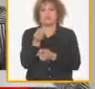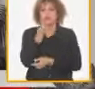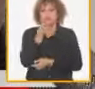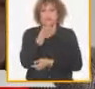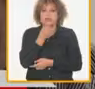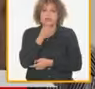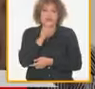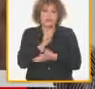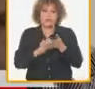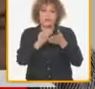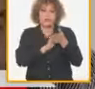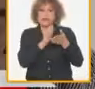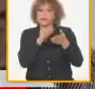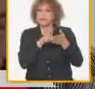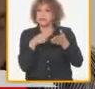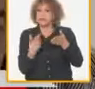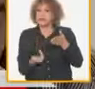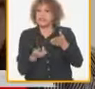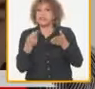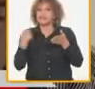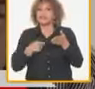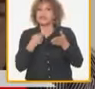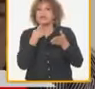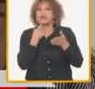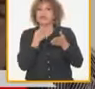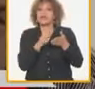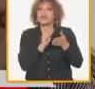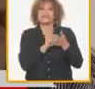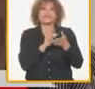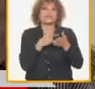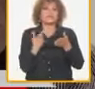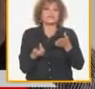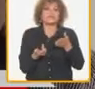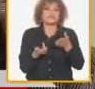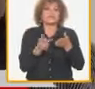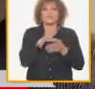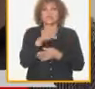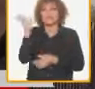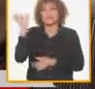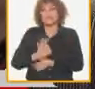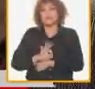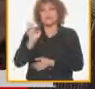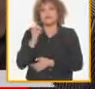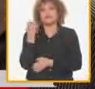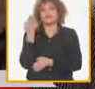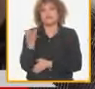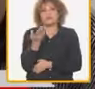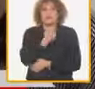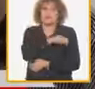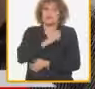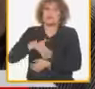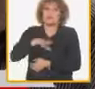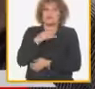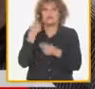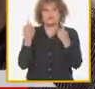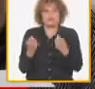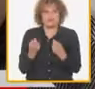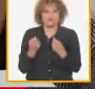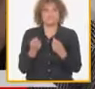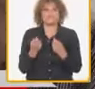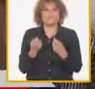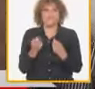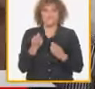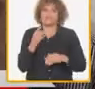habla de eso también tiene que decir que esos planes no son ni el 50% de la demanda que nos hace falta para de verdad lograr un